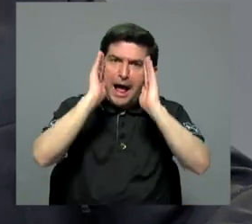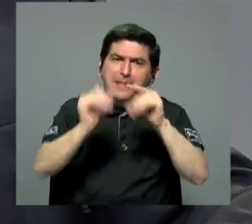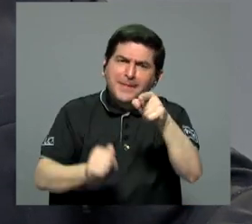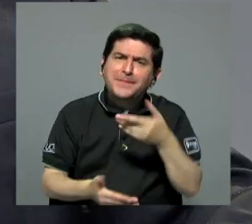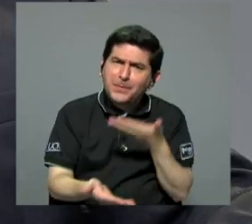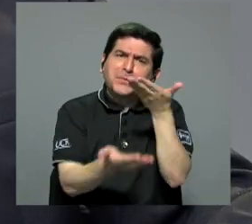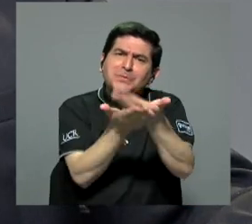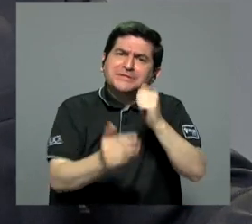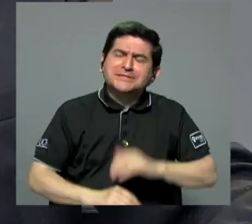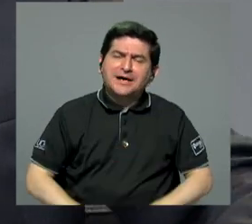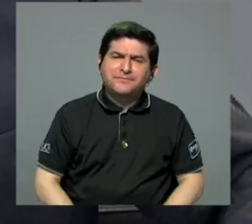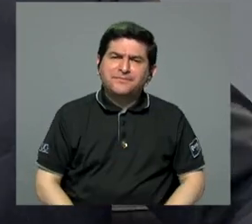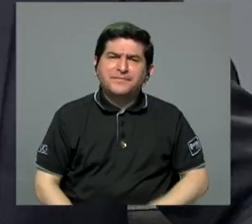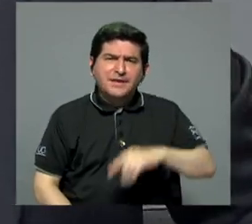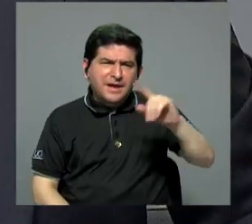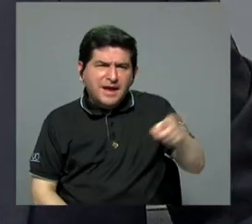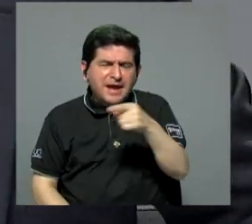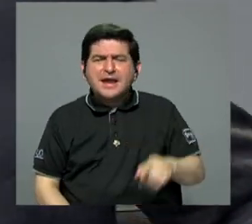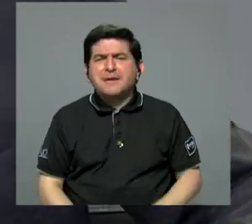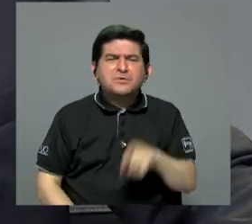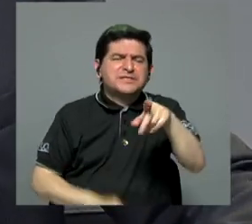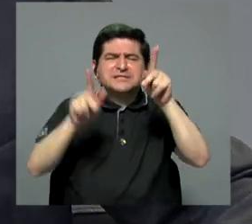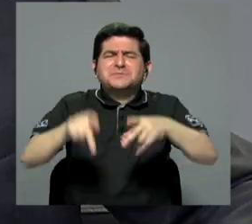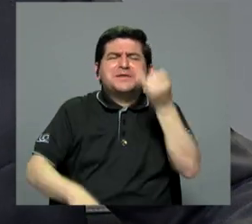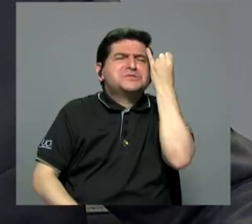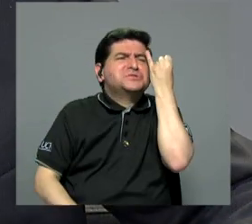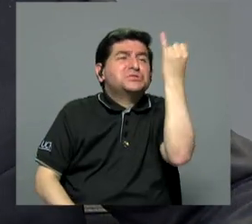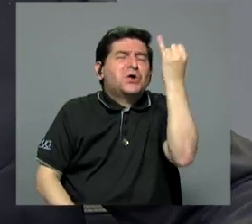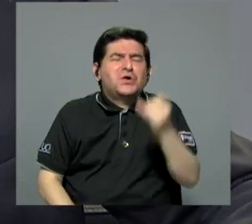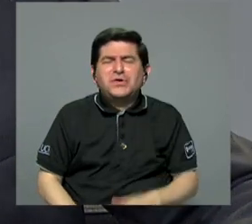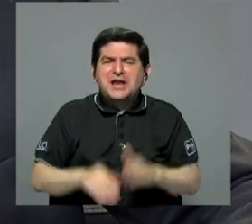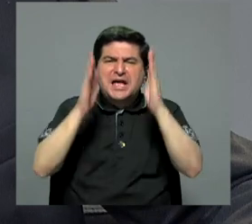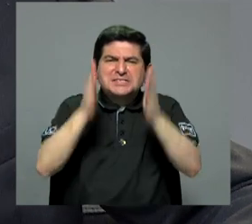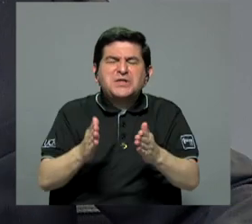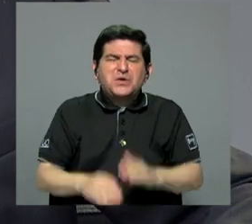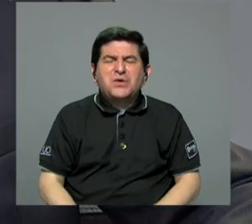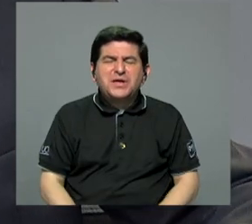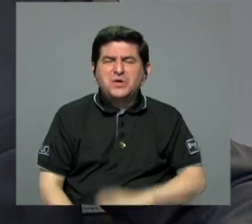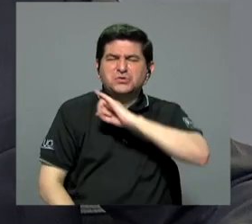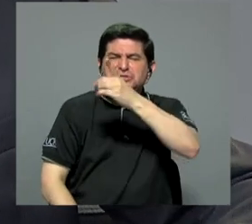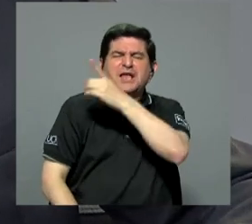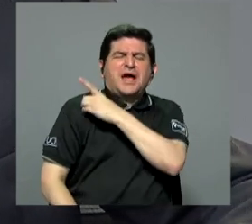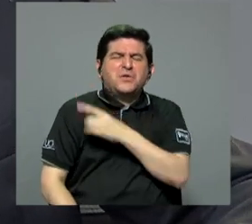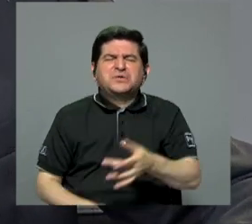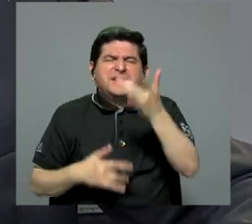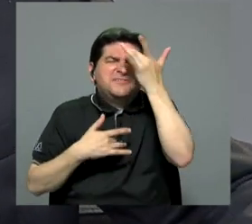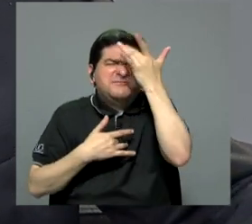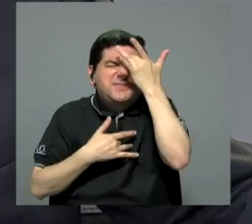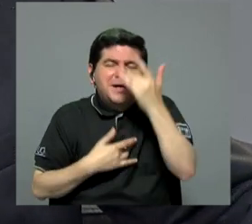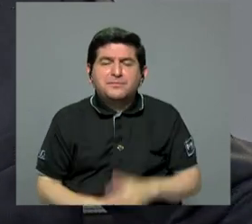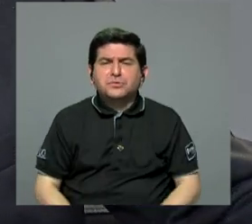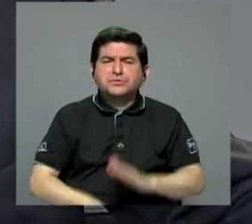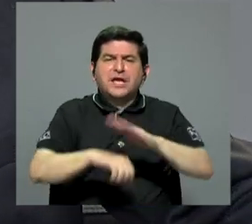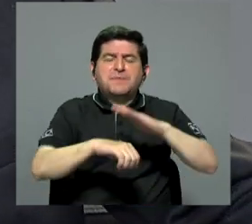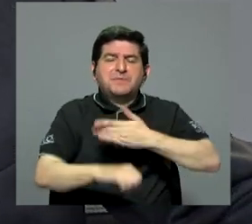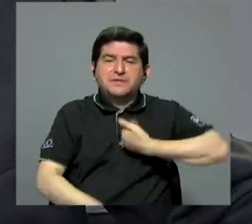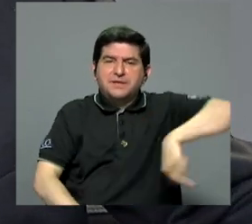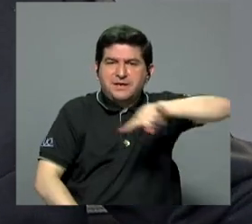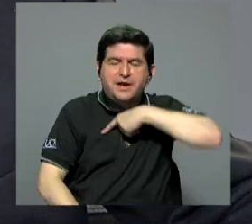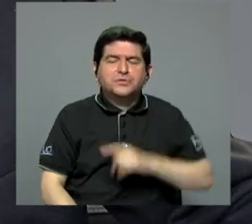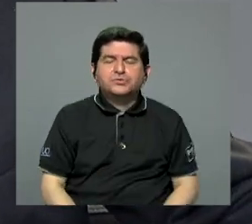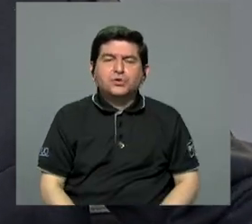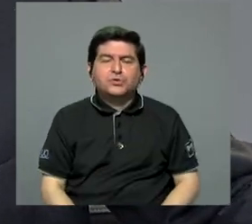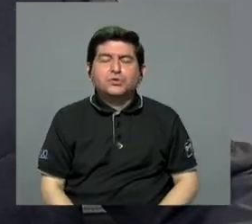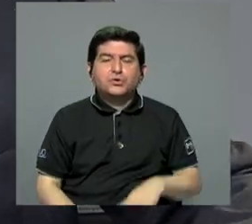escuchamos sus propuestas. Quitemos a estos ideológicos enfermizos que hay en la Junta Directiva y déjenos tercerizar los